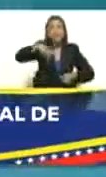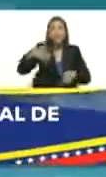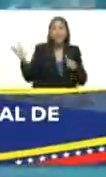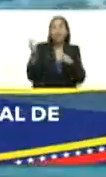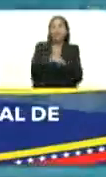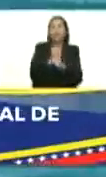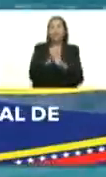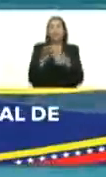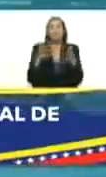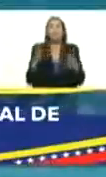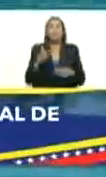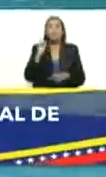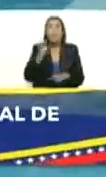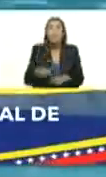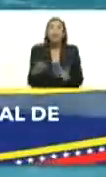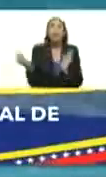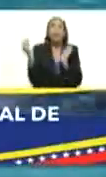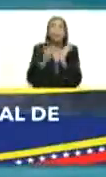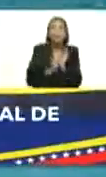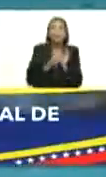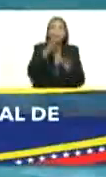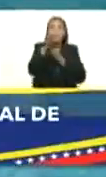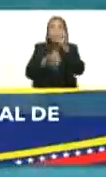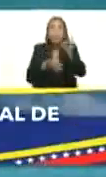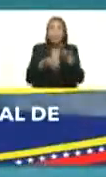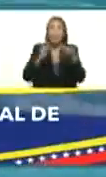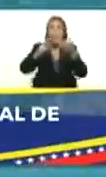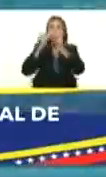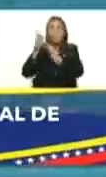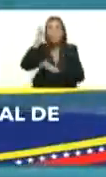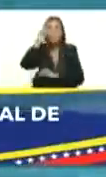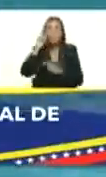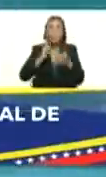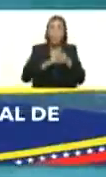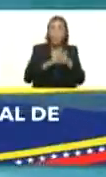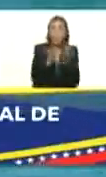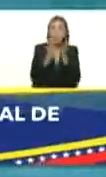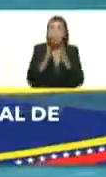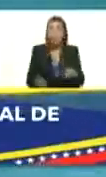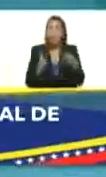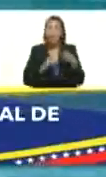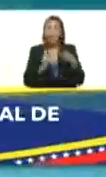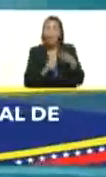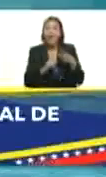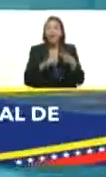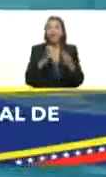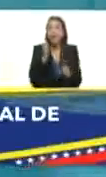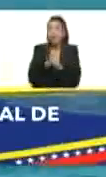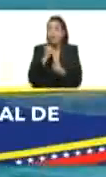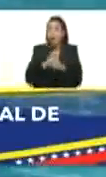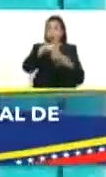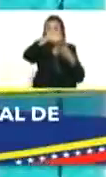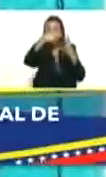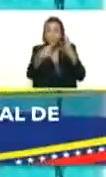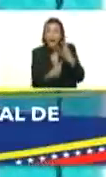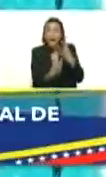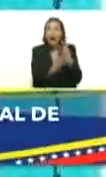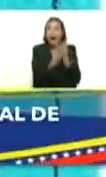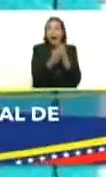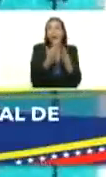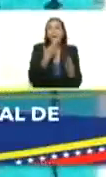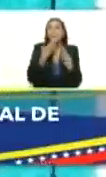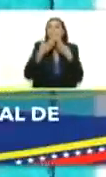logrado es inmenso por eso quería ratificarle en nombre de los profesores de los estudiantes de los empleados y obreros los cuales